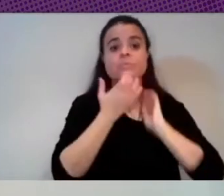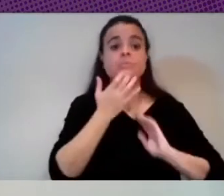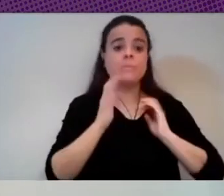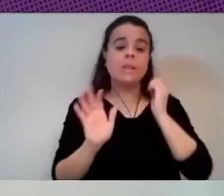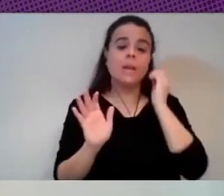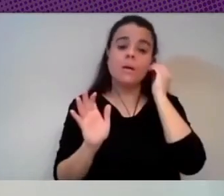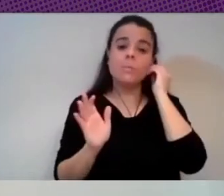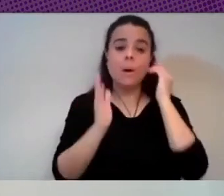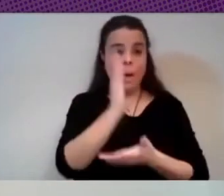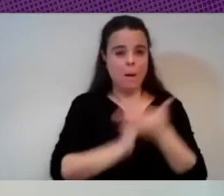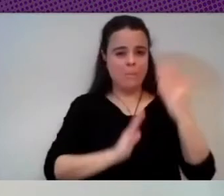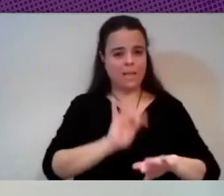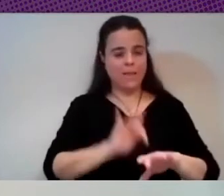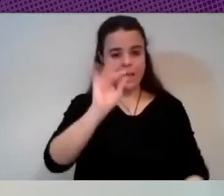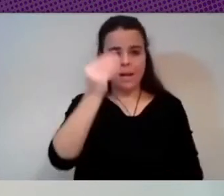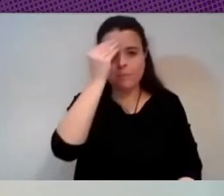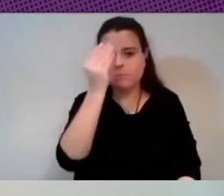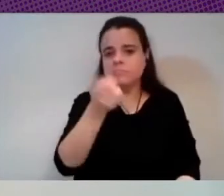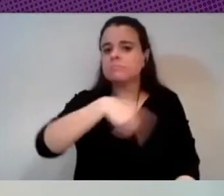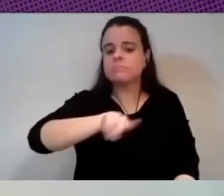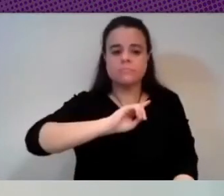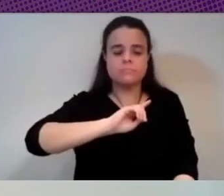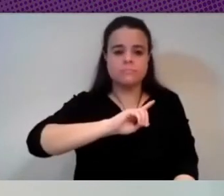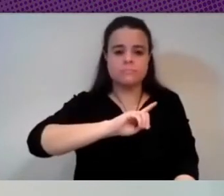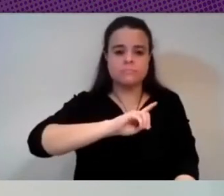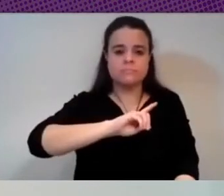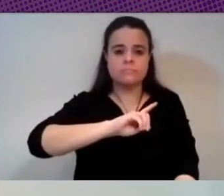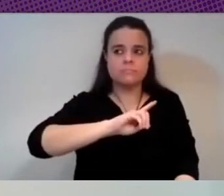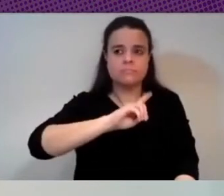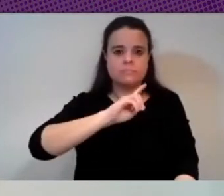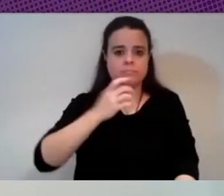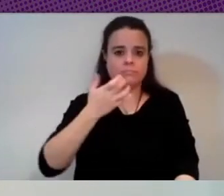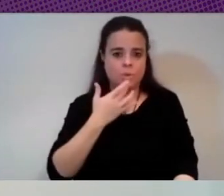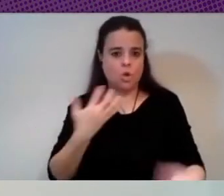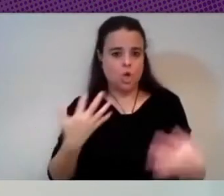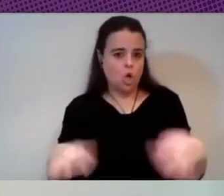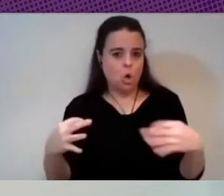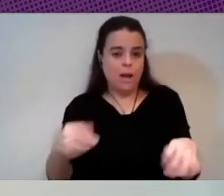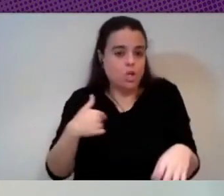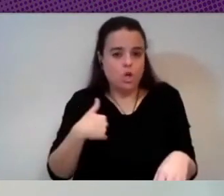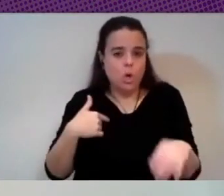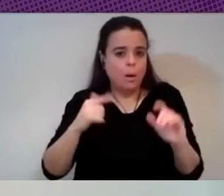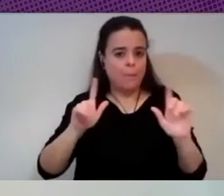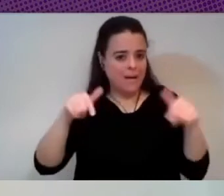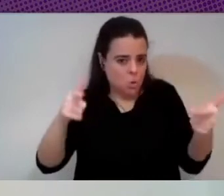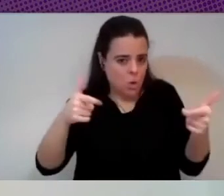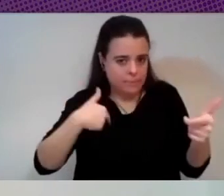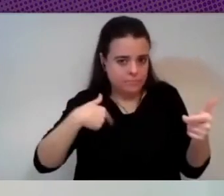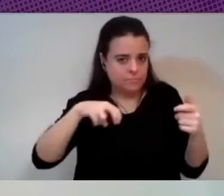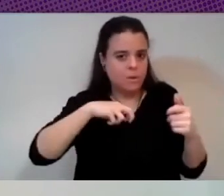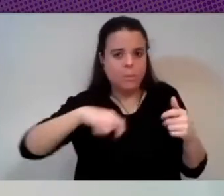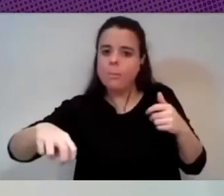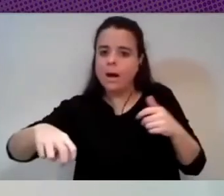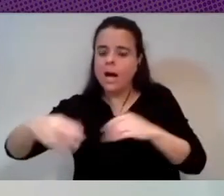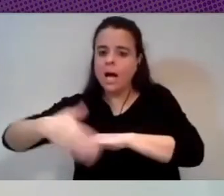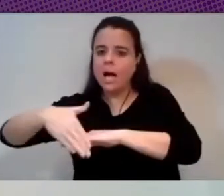cómo se ha normalizado que traigan los de Amazon o sea yo he estado bajando la basura y me he encontrado a alguien repartiendo comida